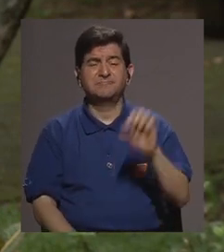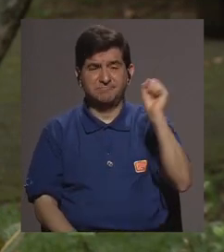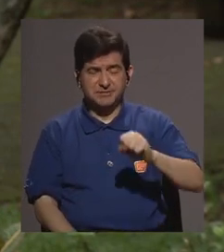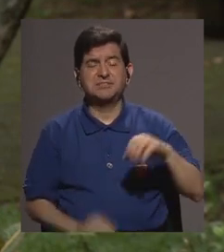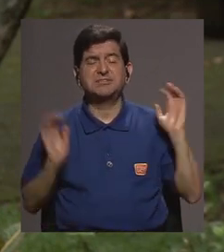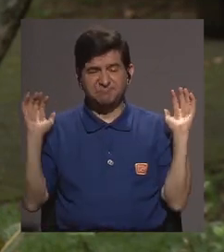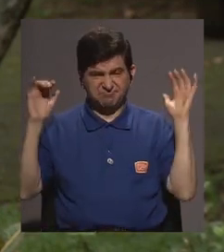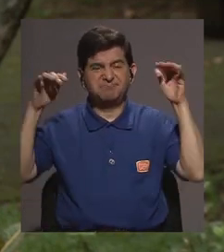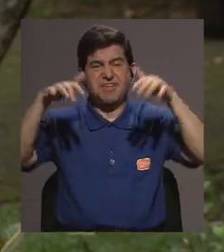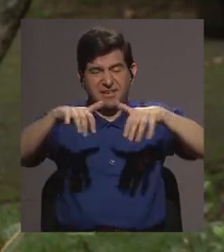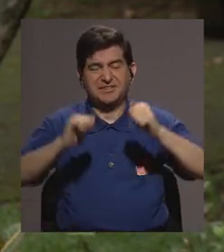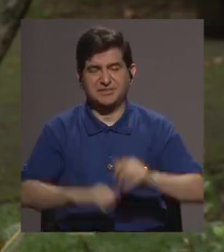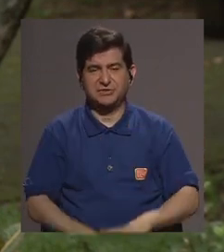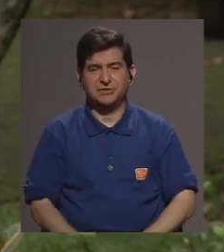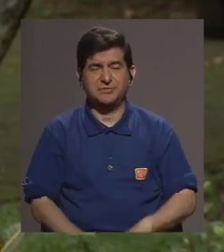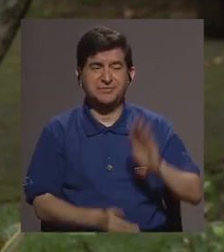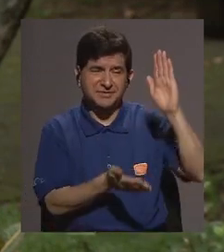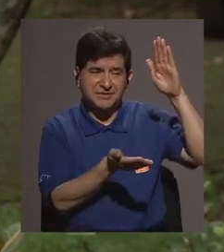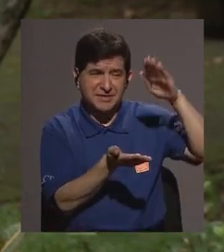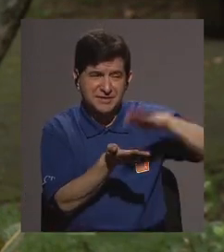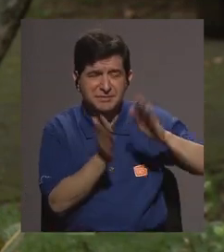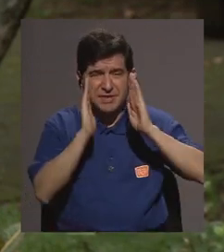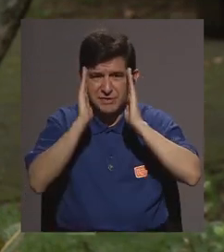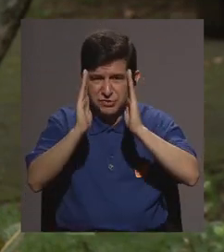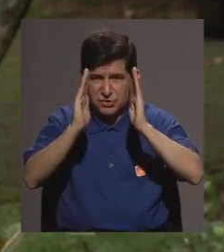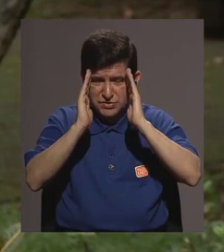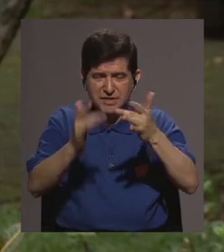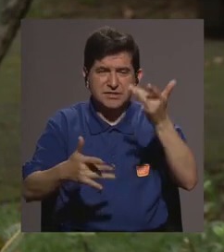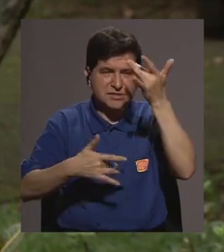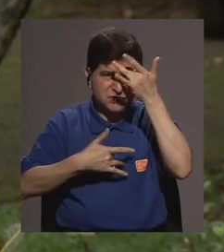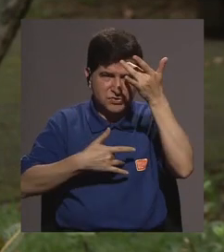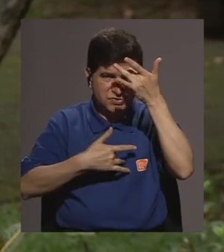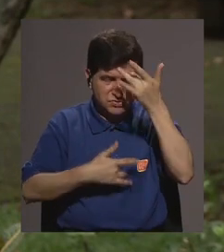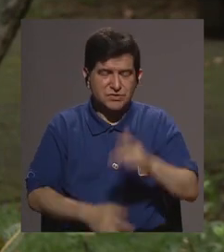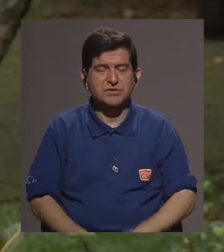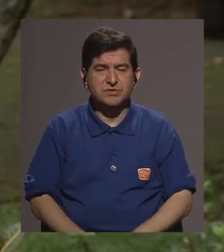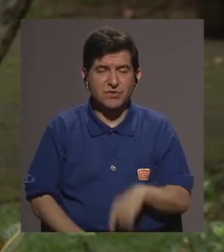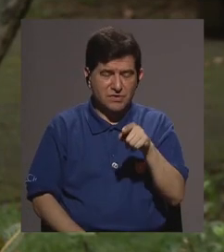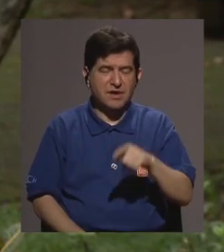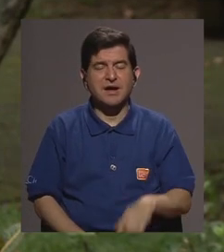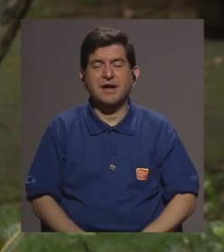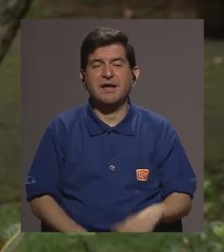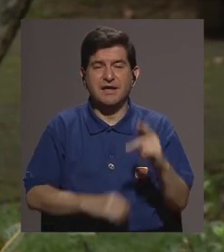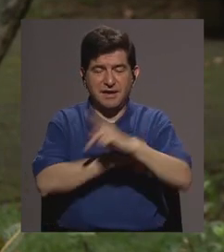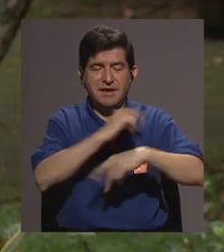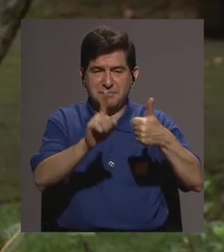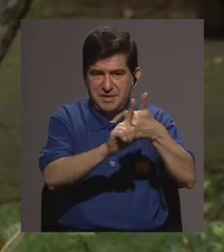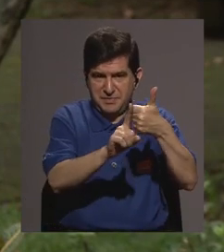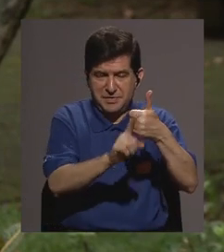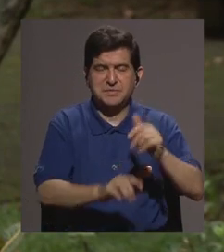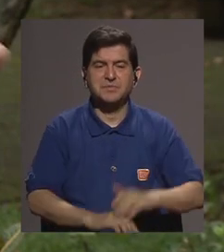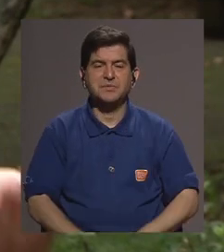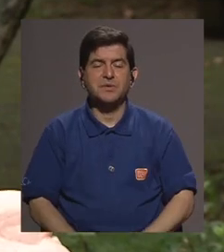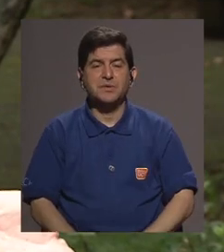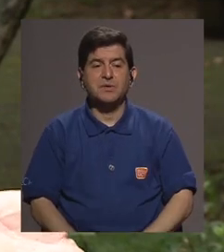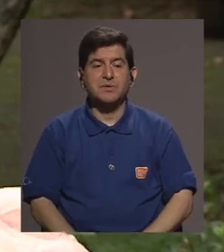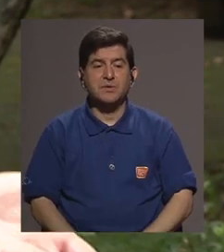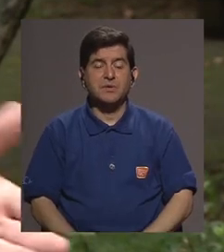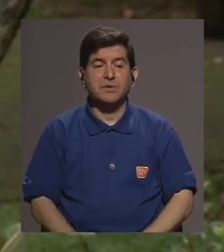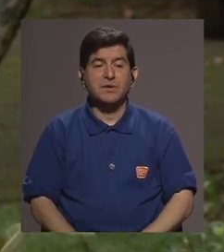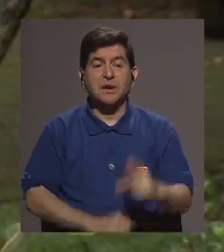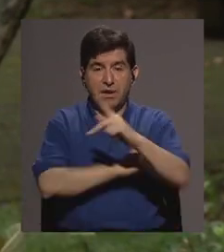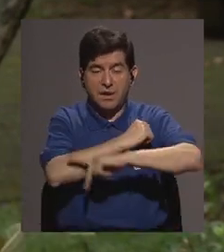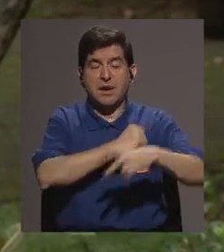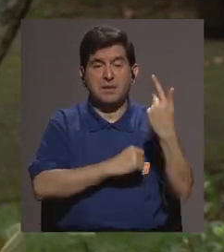migración disminución de la atención de enfermedades de transmisión vectorial en ese país el país está en